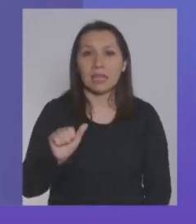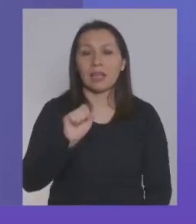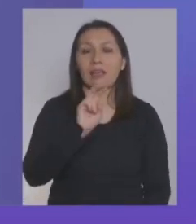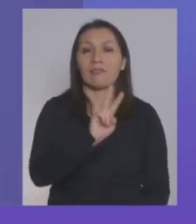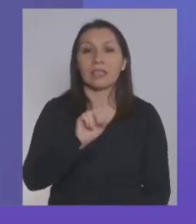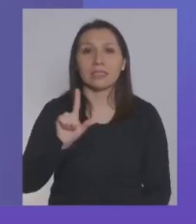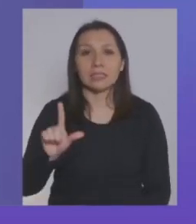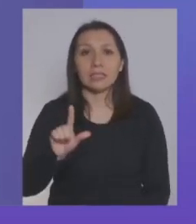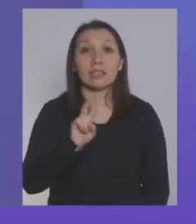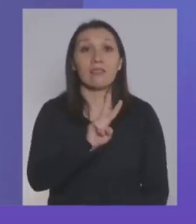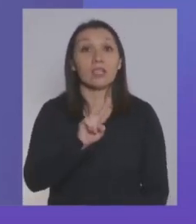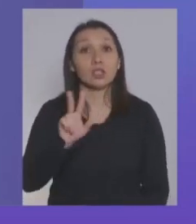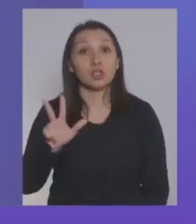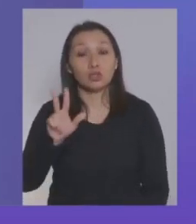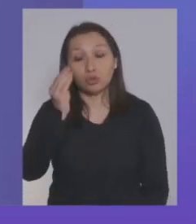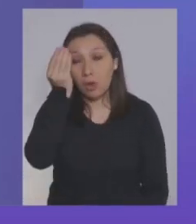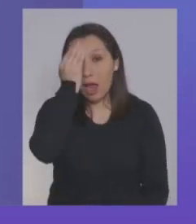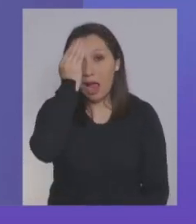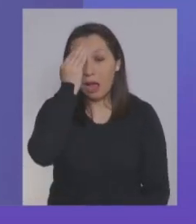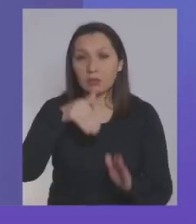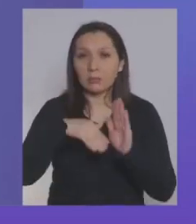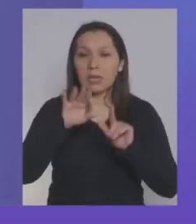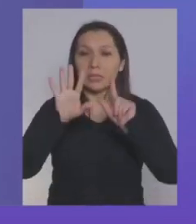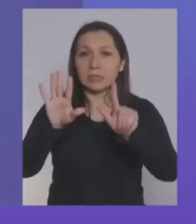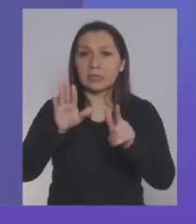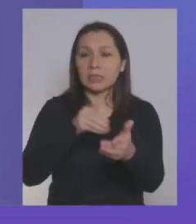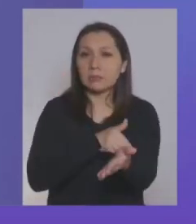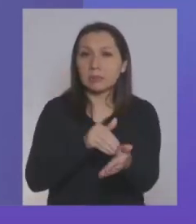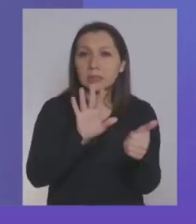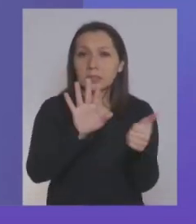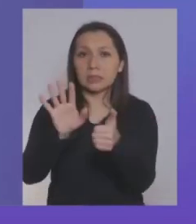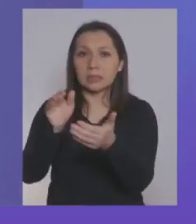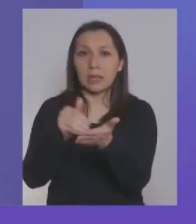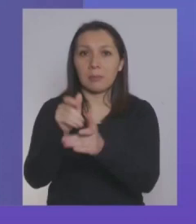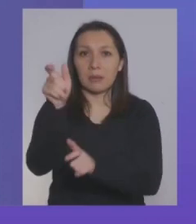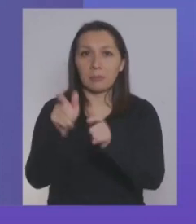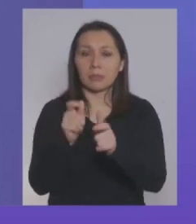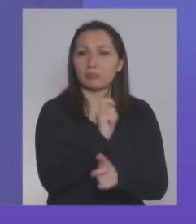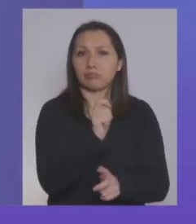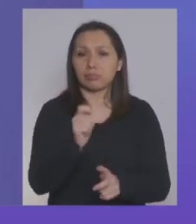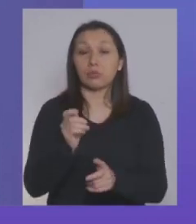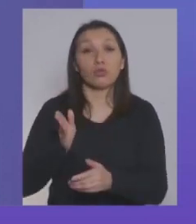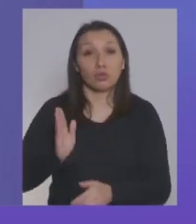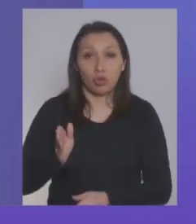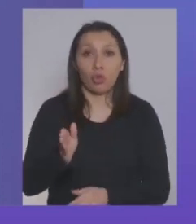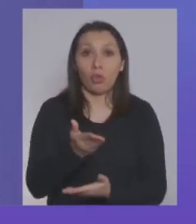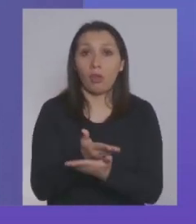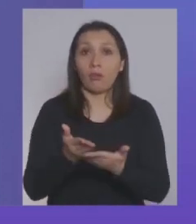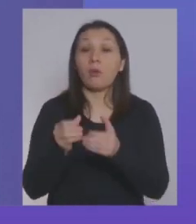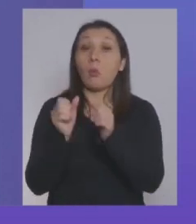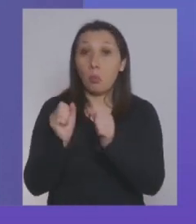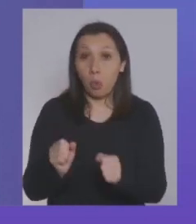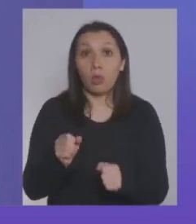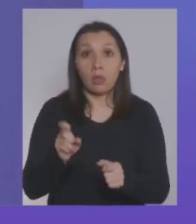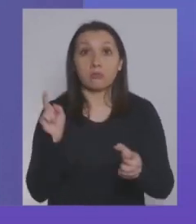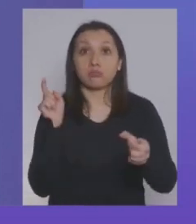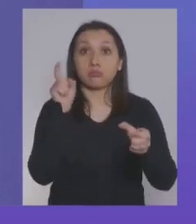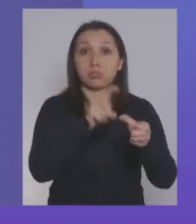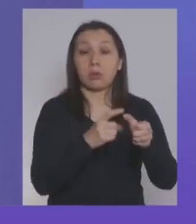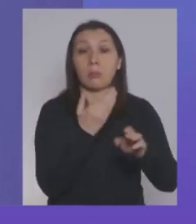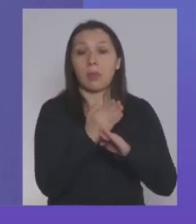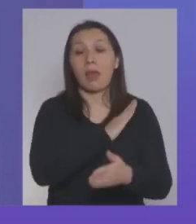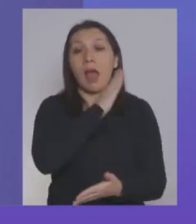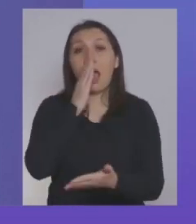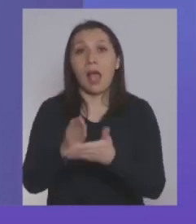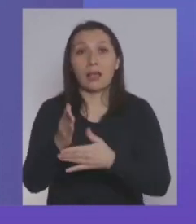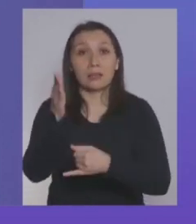28 de agosto, a más de 7.600.000 personas y todavía usted lo puede solicitar hasta el 7 de